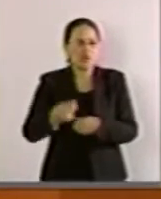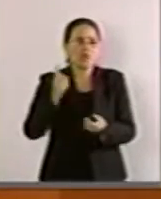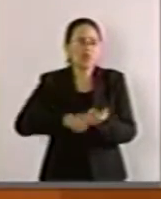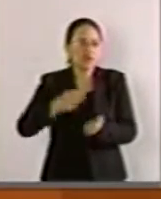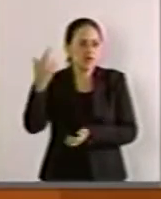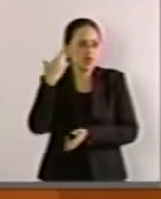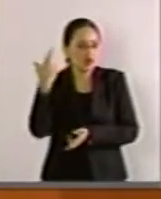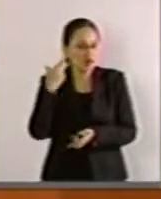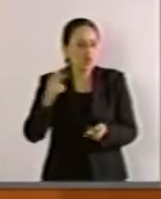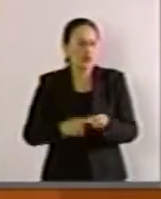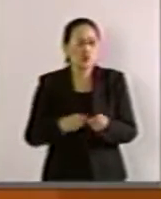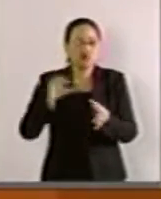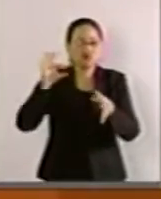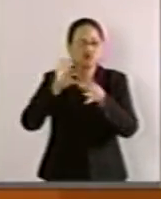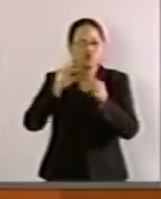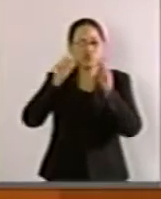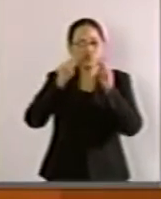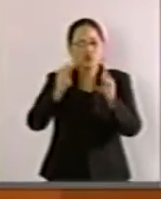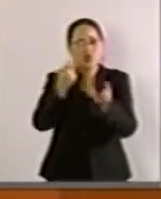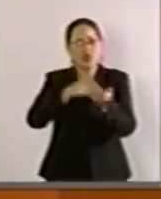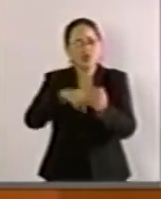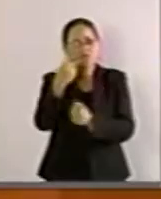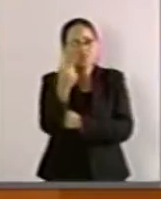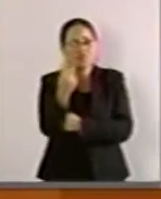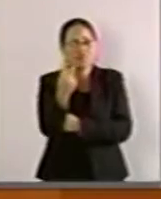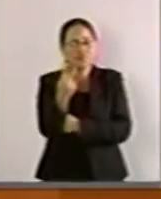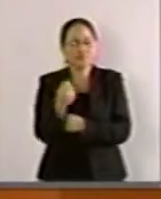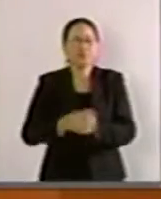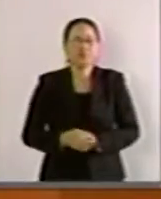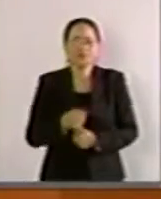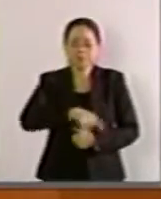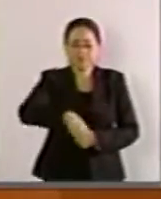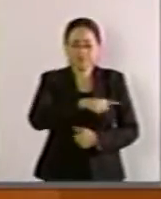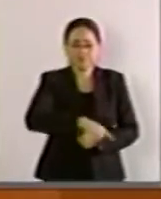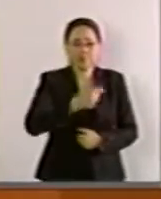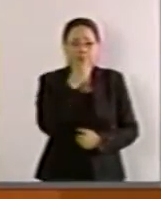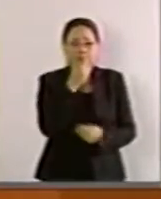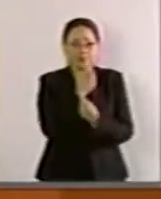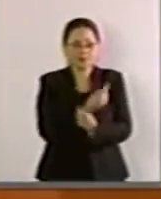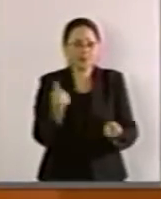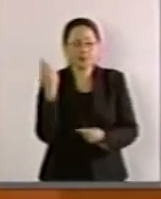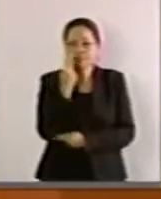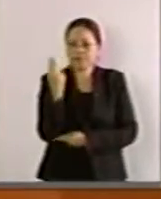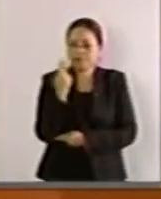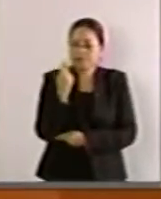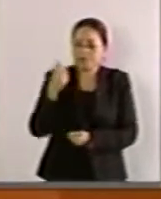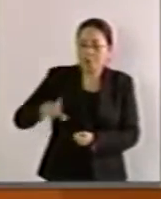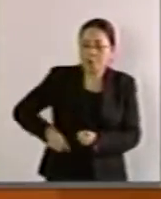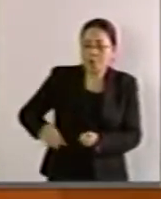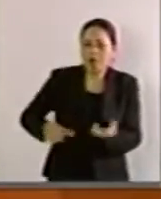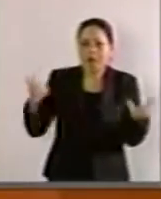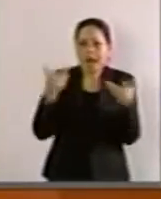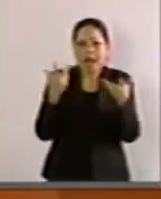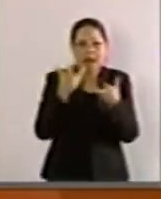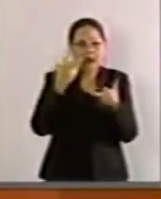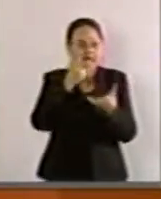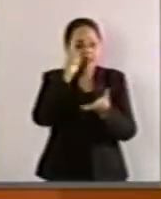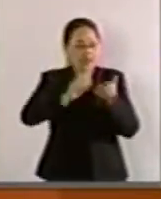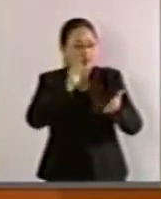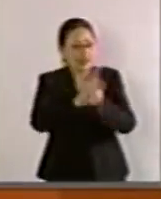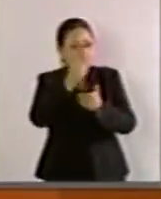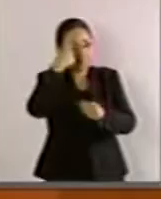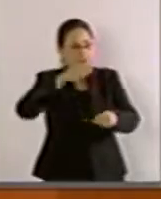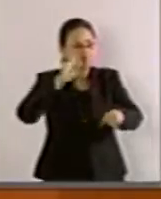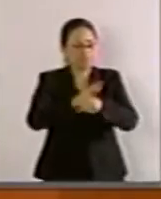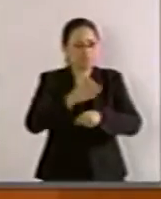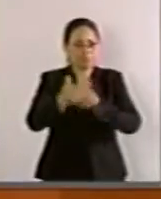radio y a lo que ven en la televisión. Ellos requieren que el Estado genere las políticas públicas que les